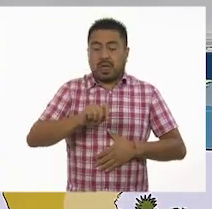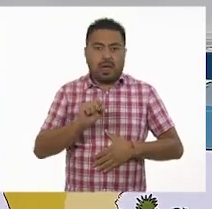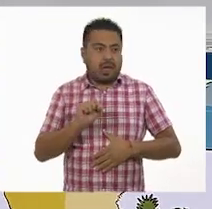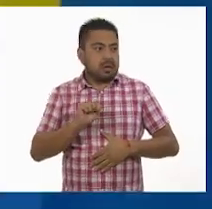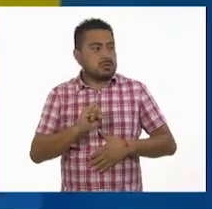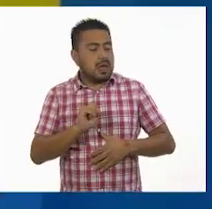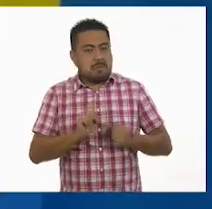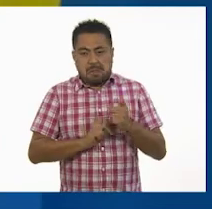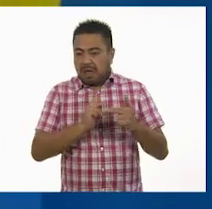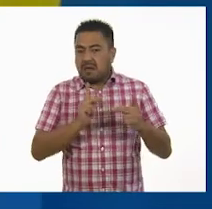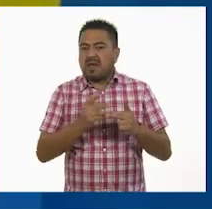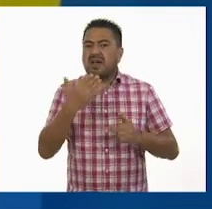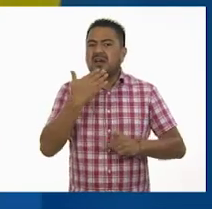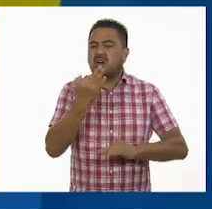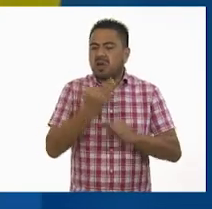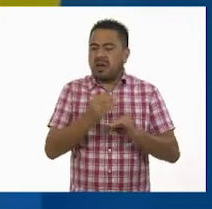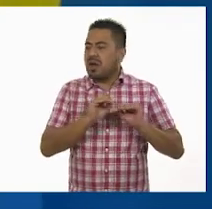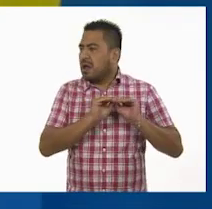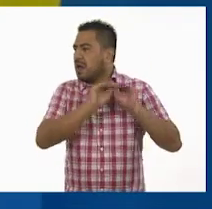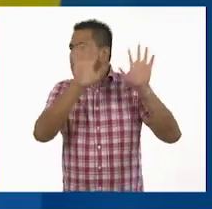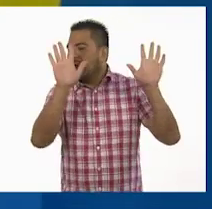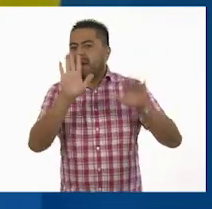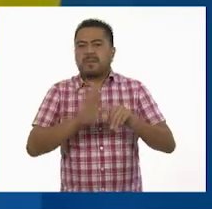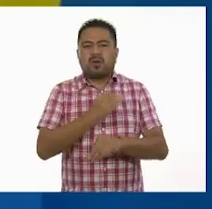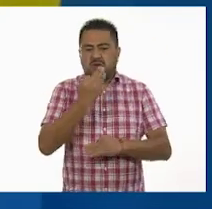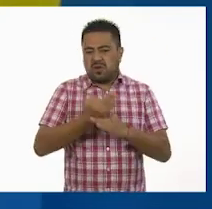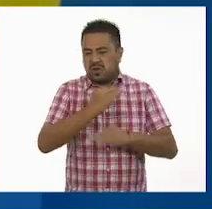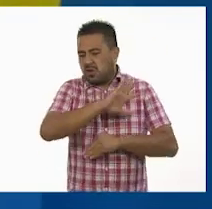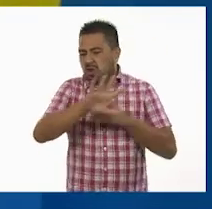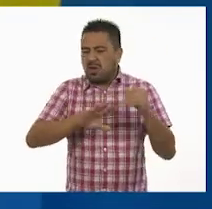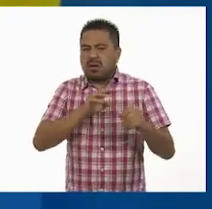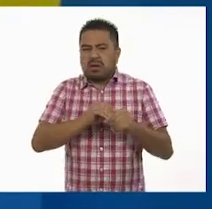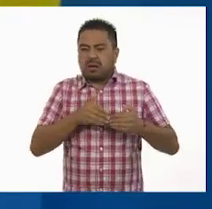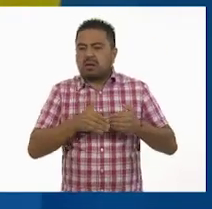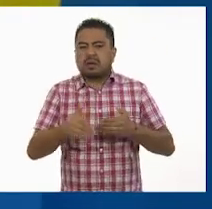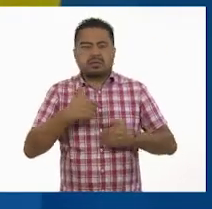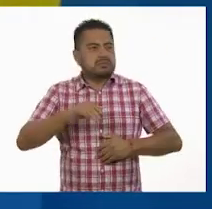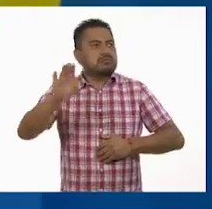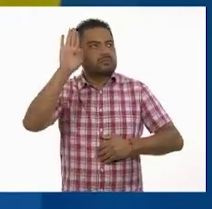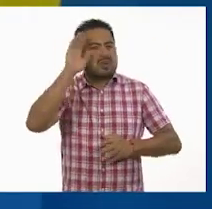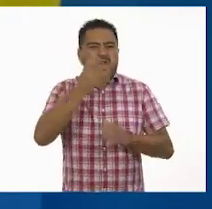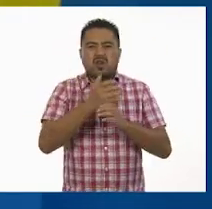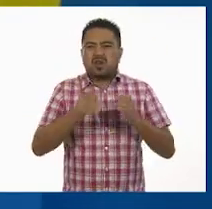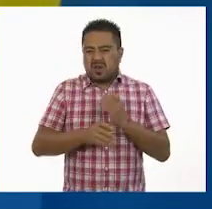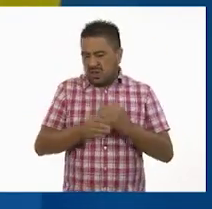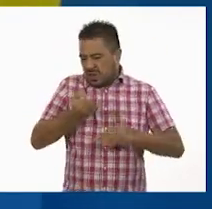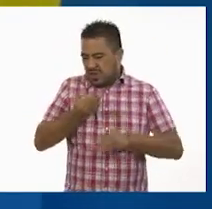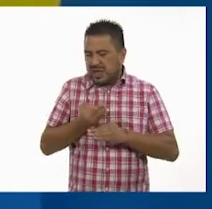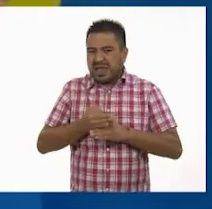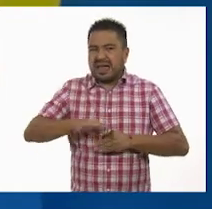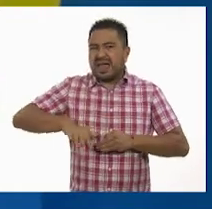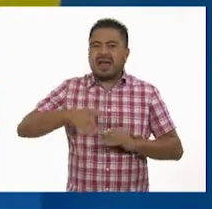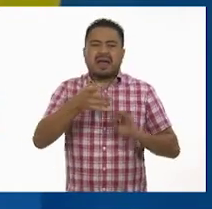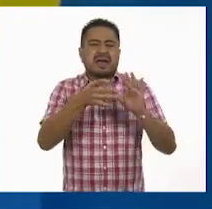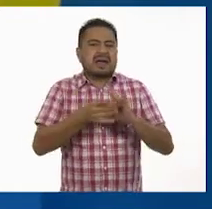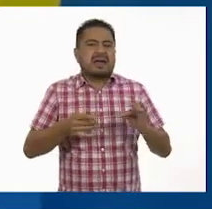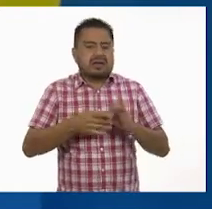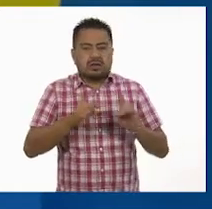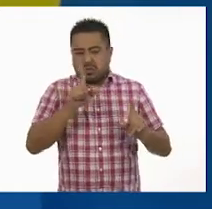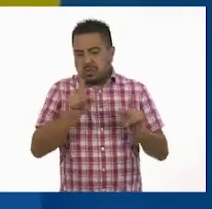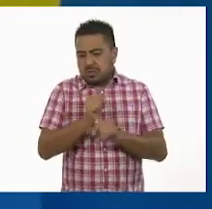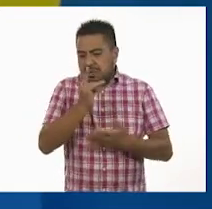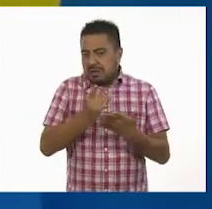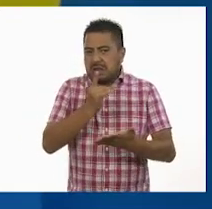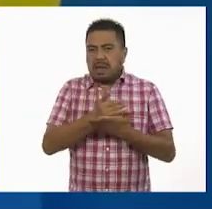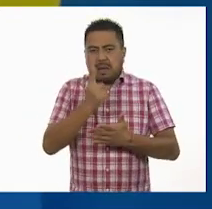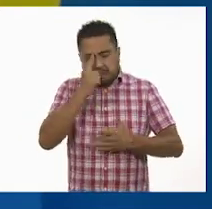Perfecto. Elvira, qué bueno que nos aclaras esto, porque todo este tiempo pensé que estos elementos que acabas de mencionar, pues solamente eran para